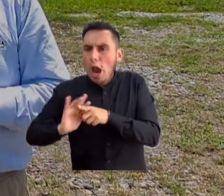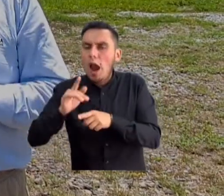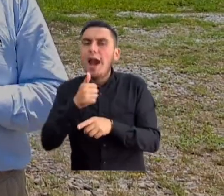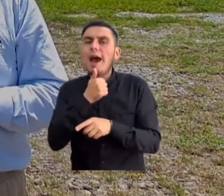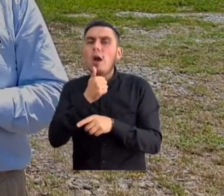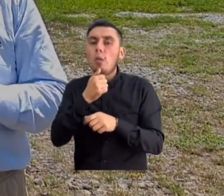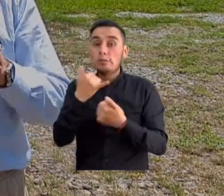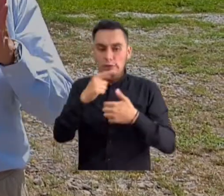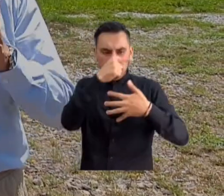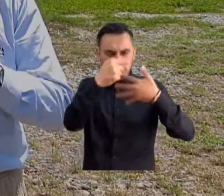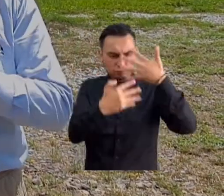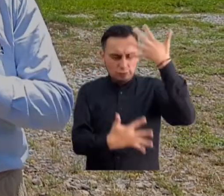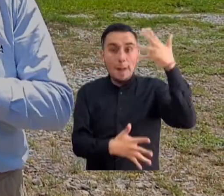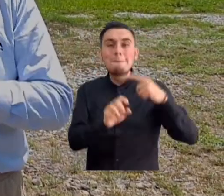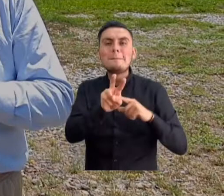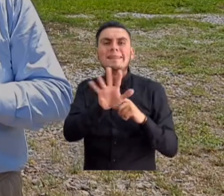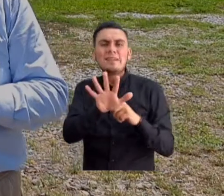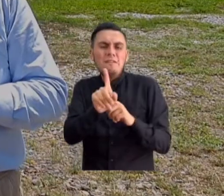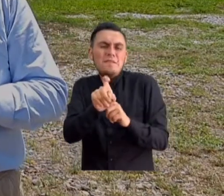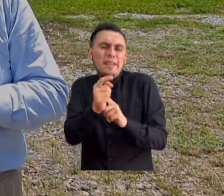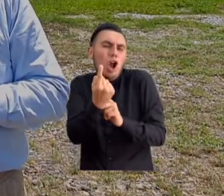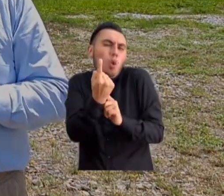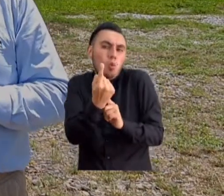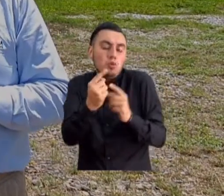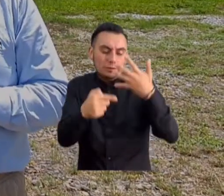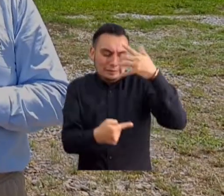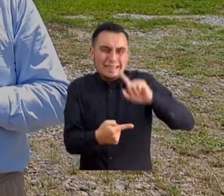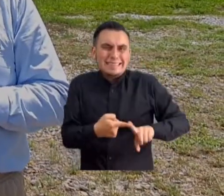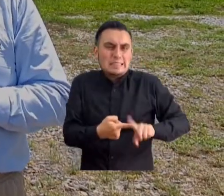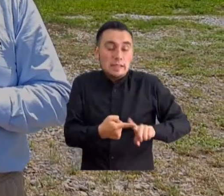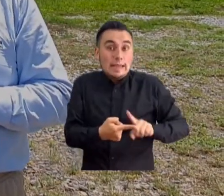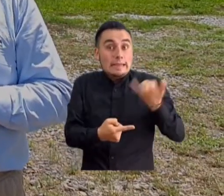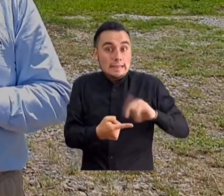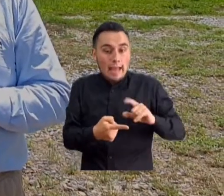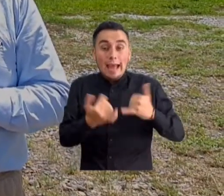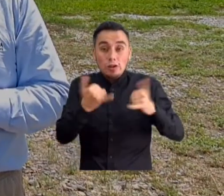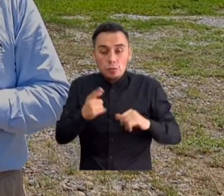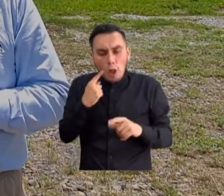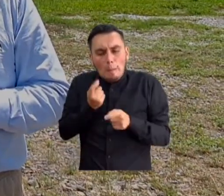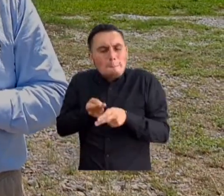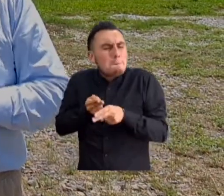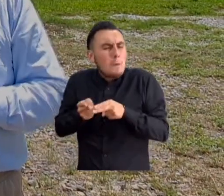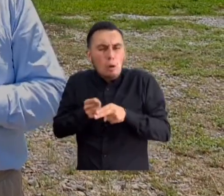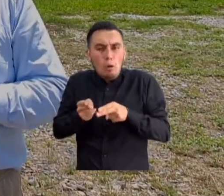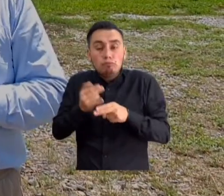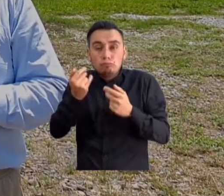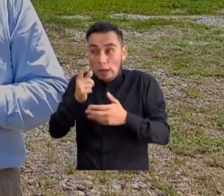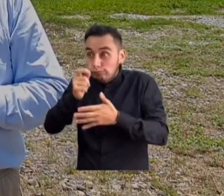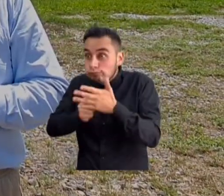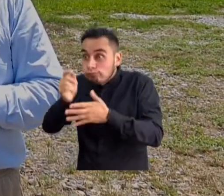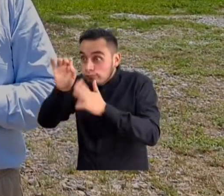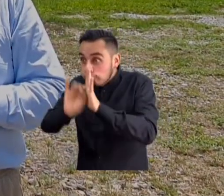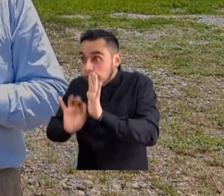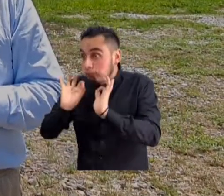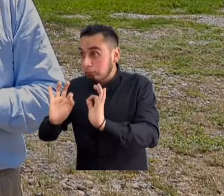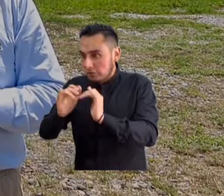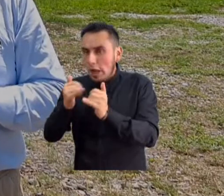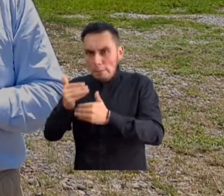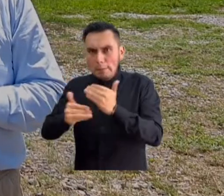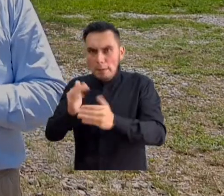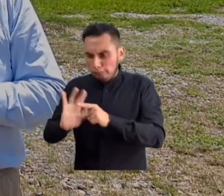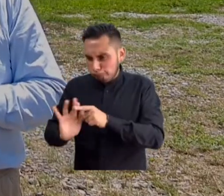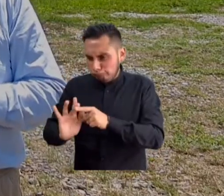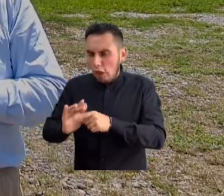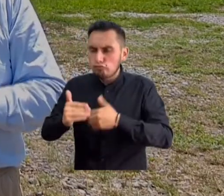Al día de hoy ya han cumplido 25, falta uno, que es el criterio de alcalinidad, que está a muy poco de poderse cumplir si